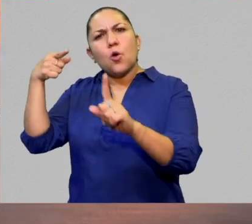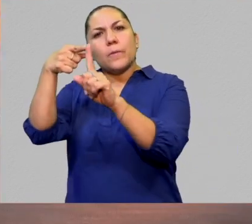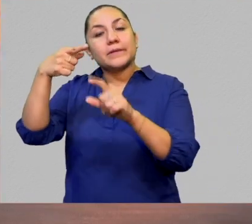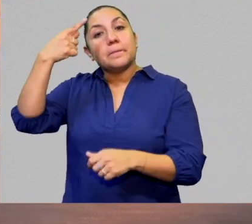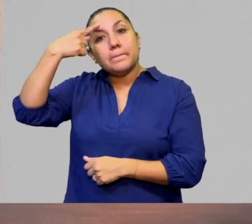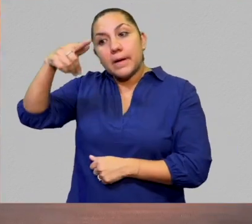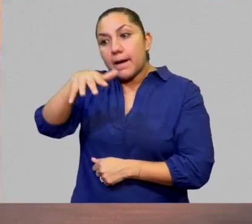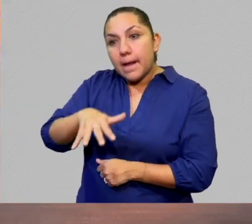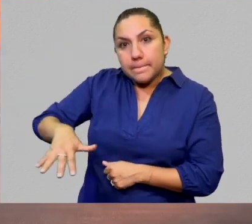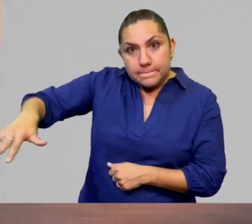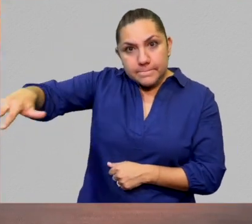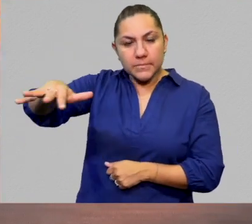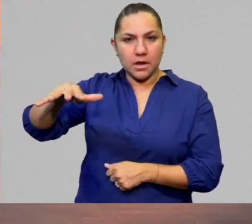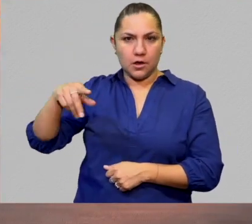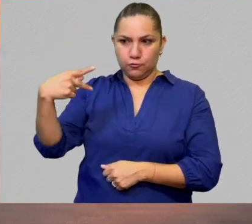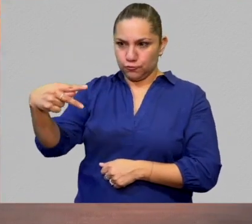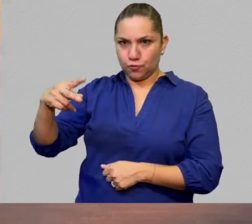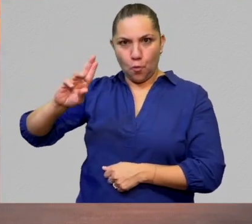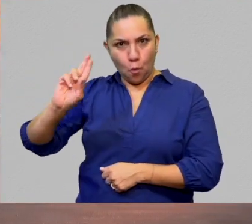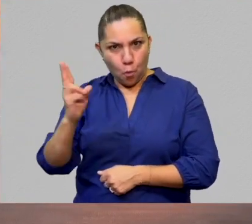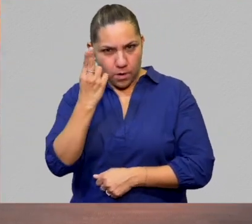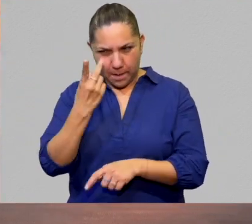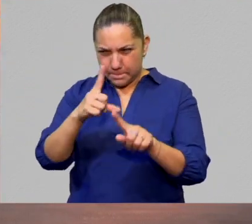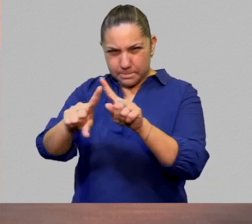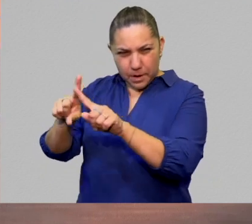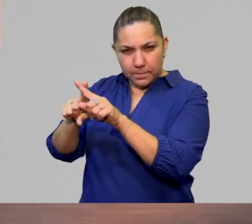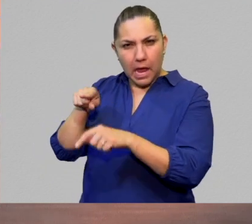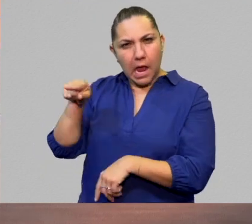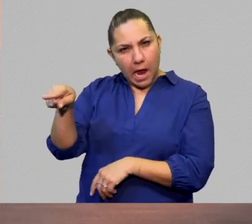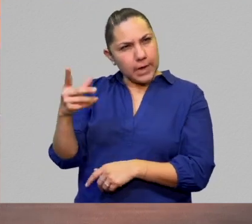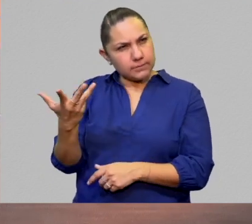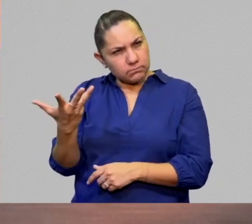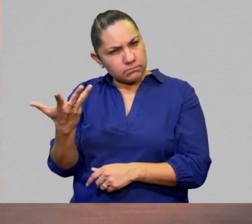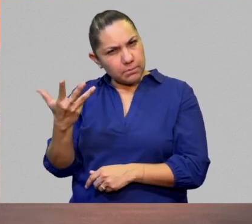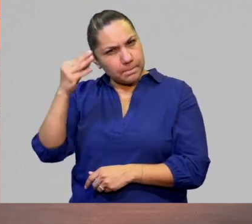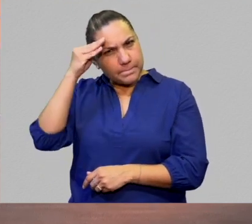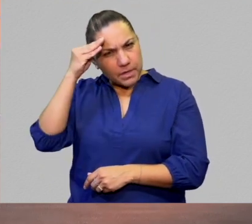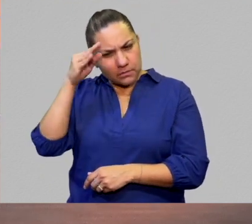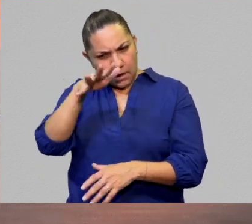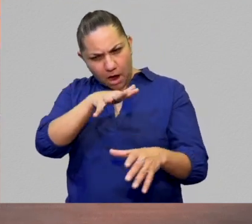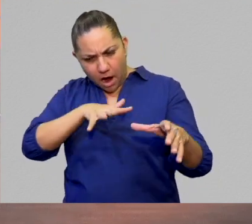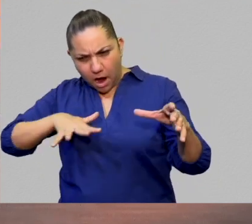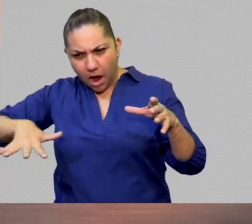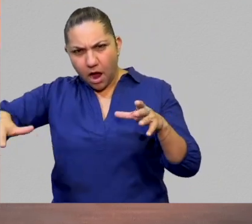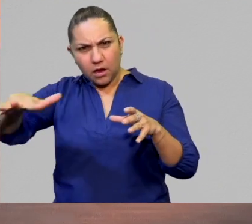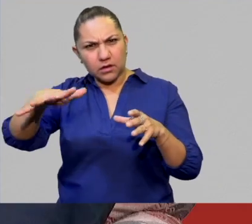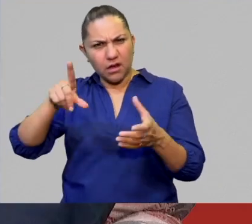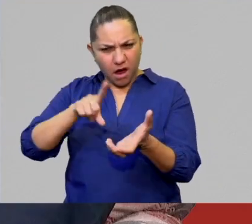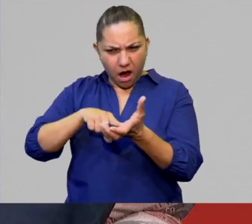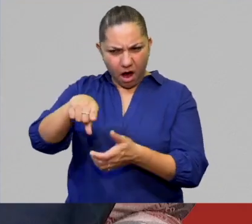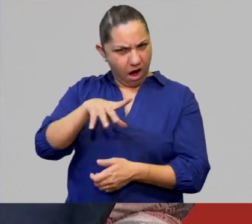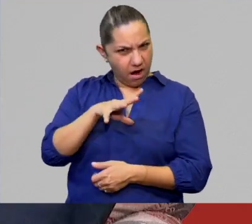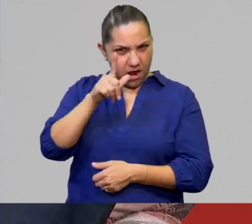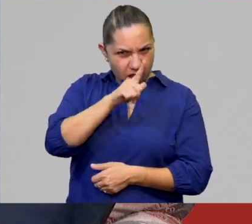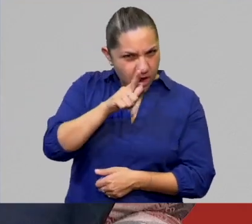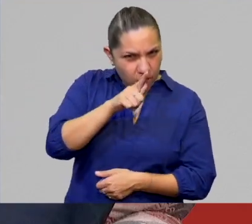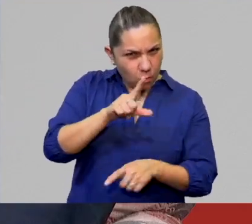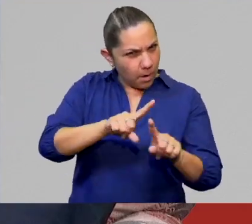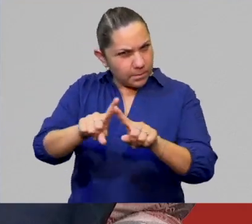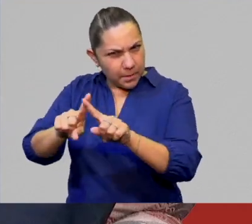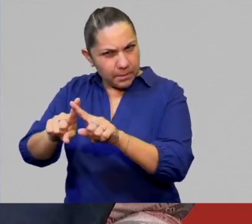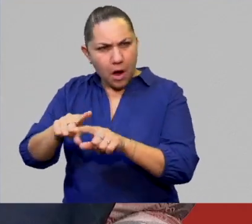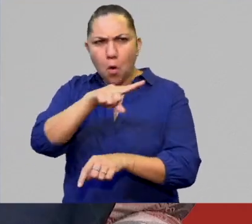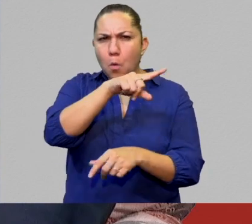universitaria se cuestionara a sí misma acerca de las lenguas vivas que se hablan en la comunidad universitaria.